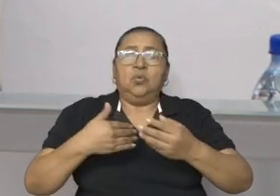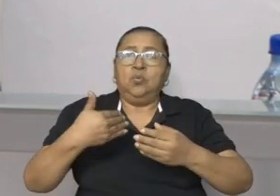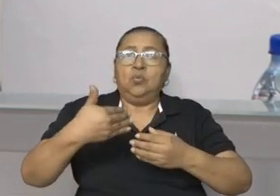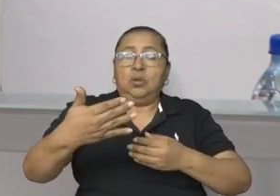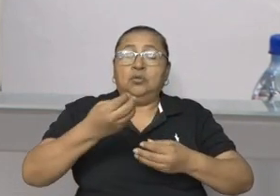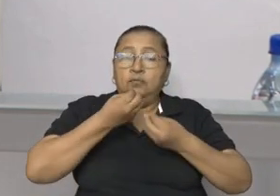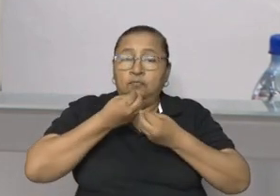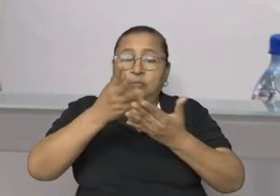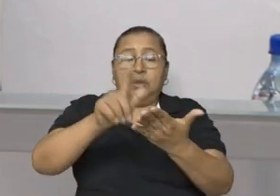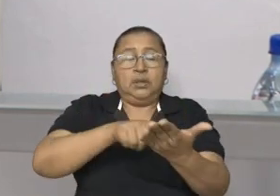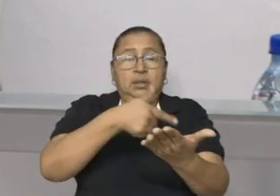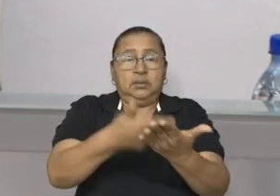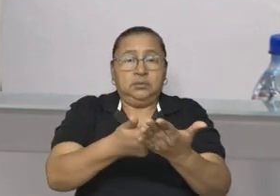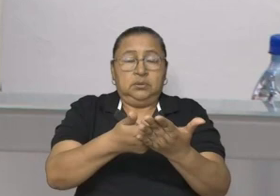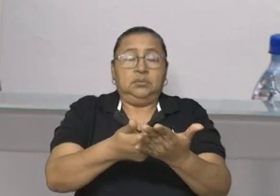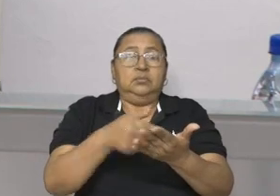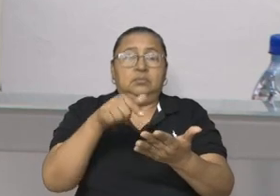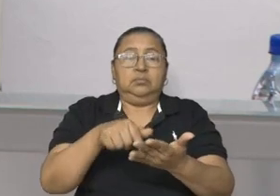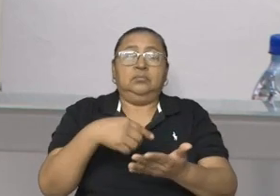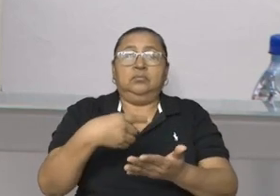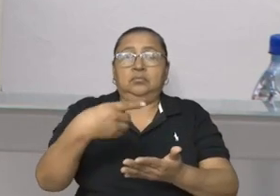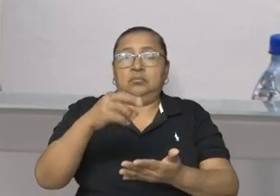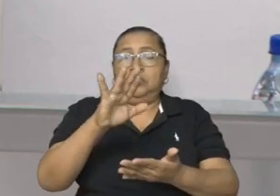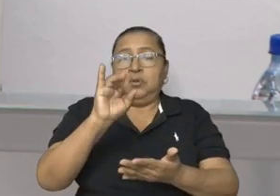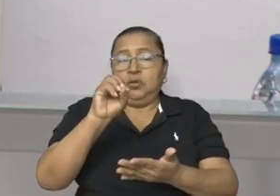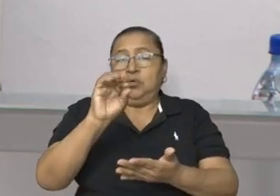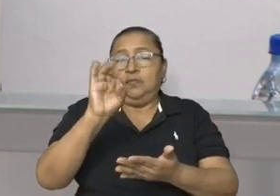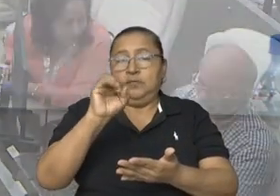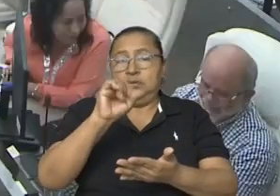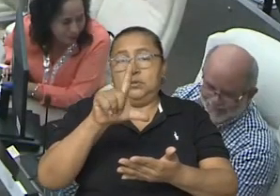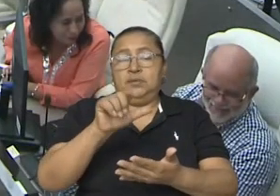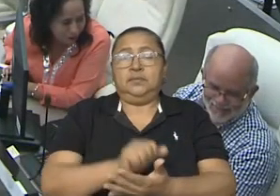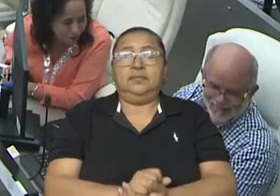partir de su publicación en la Gaceta Diario Oficial.